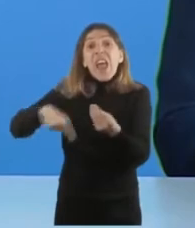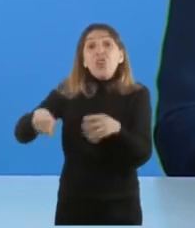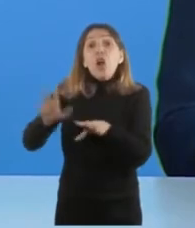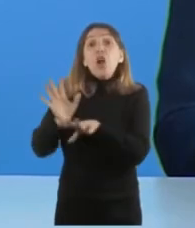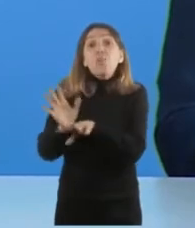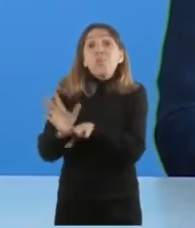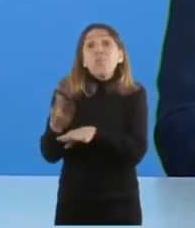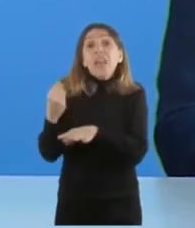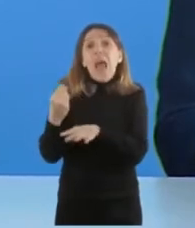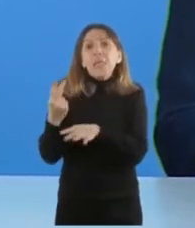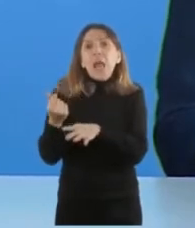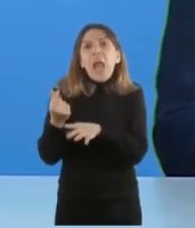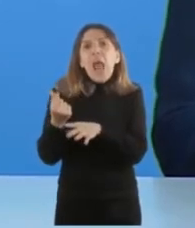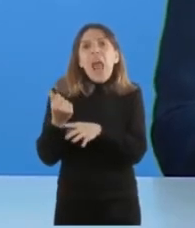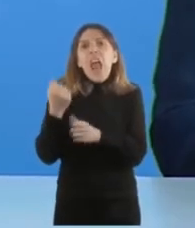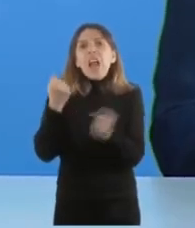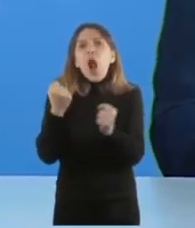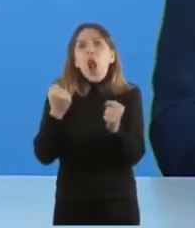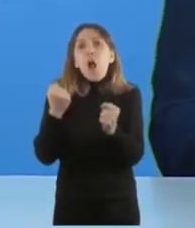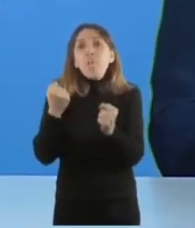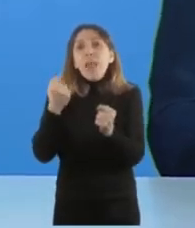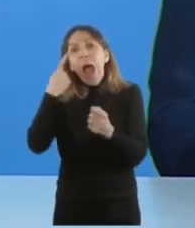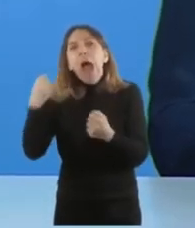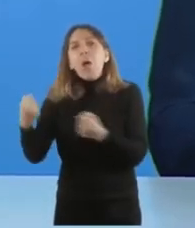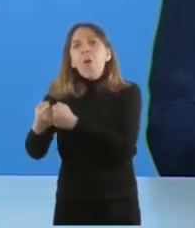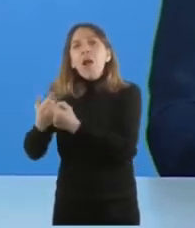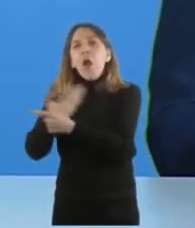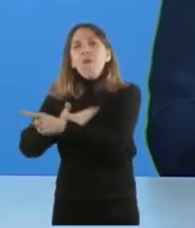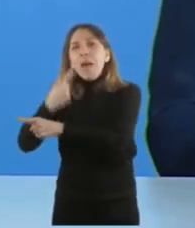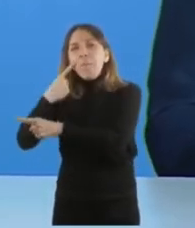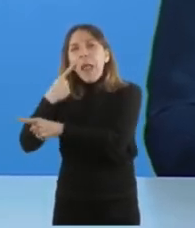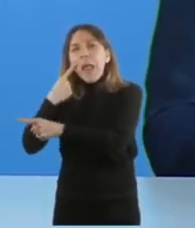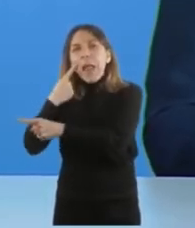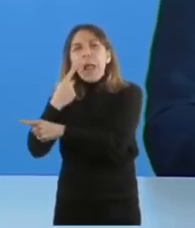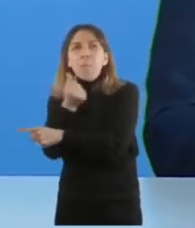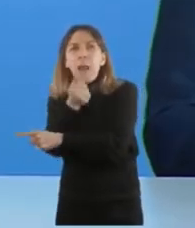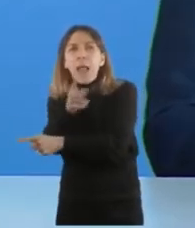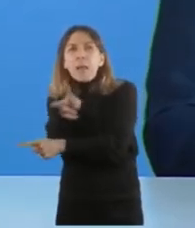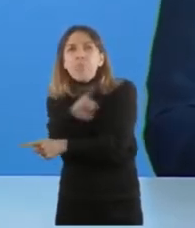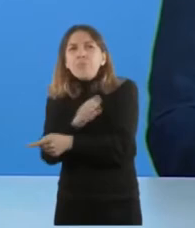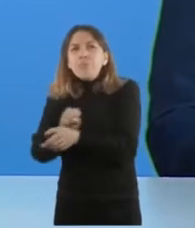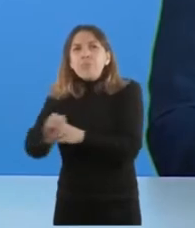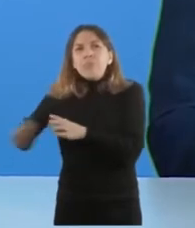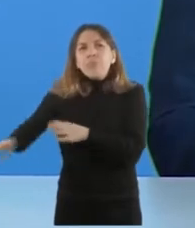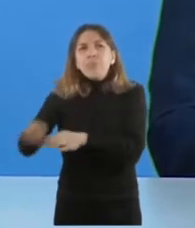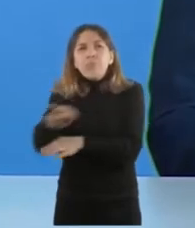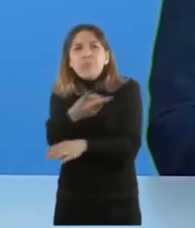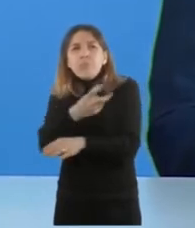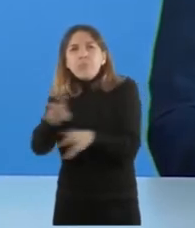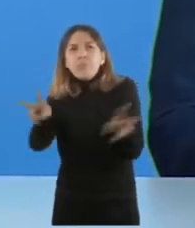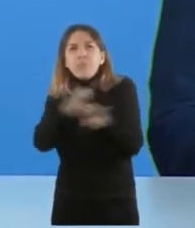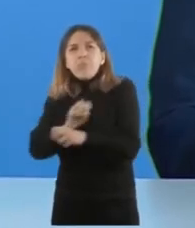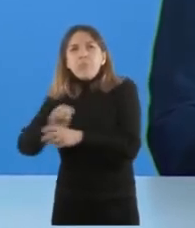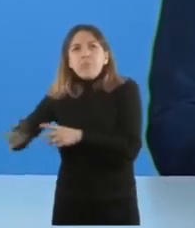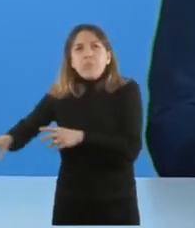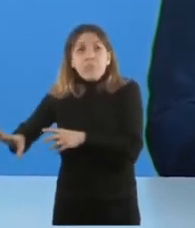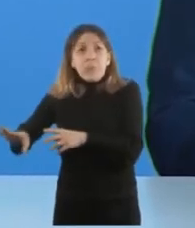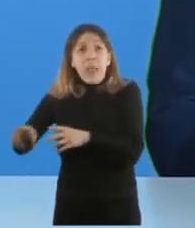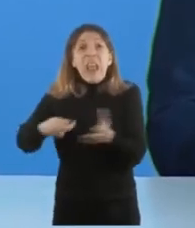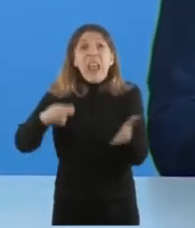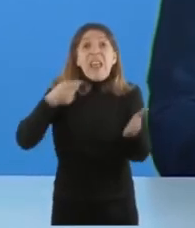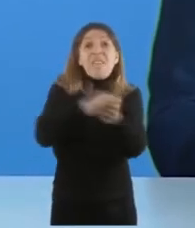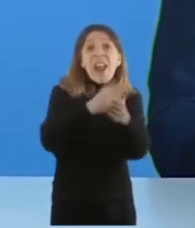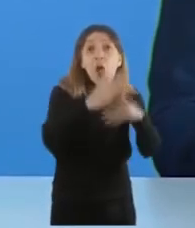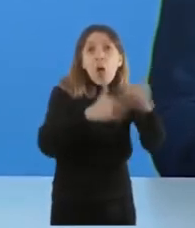la economía por el acuerdo con el fondo en la obra pública. Qué distinto, ¿no?